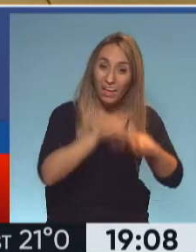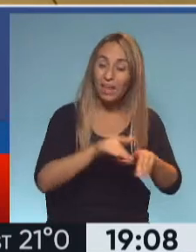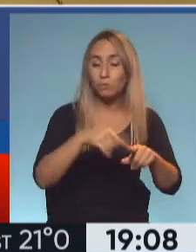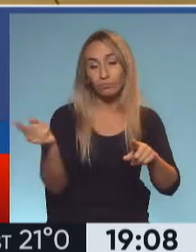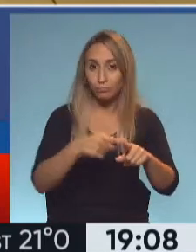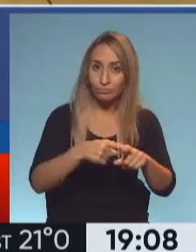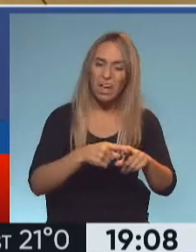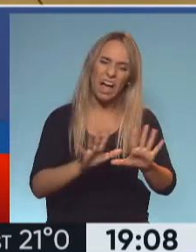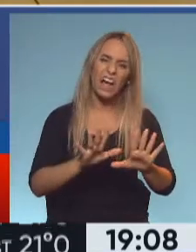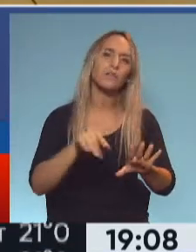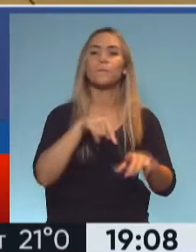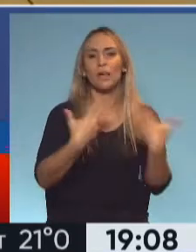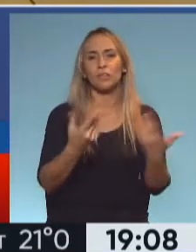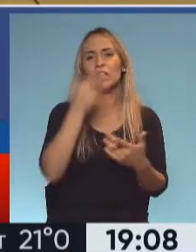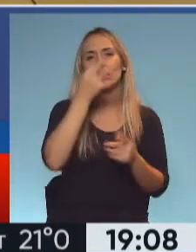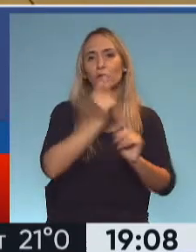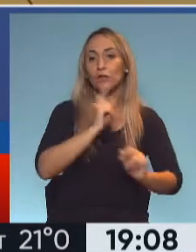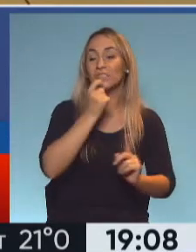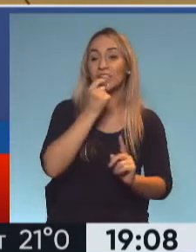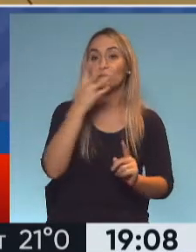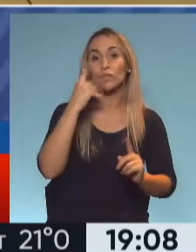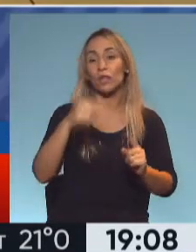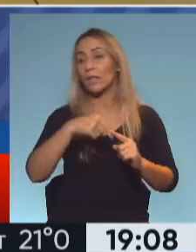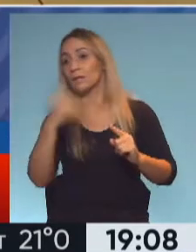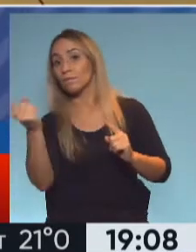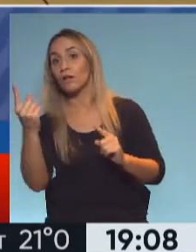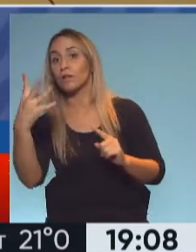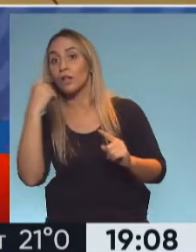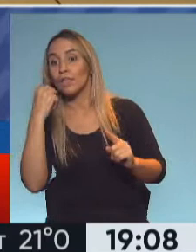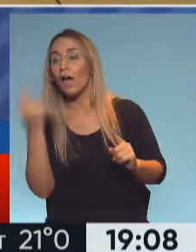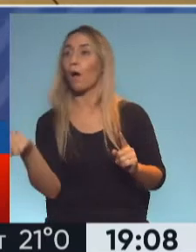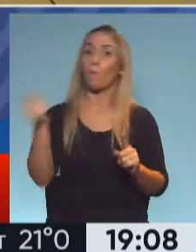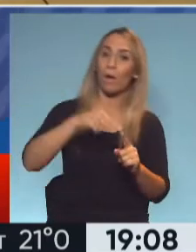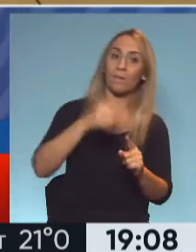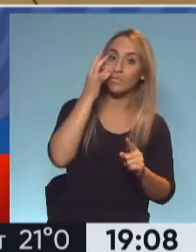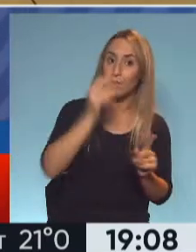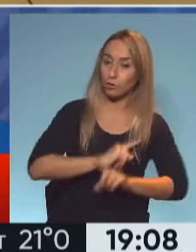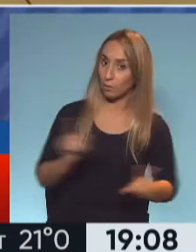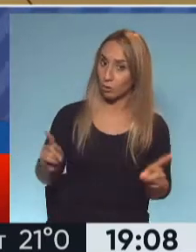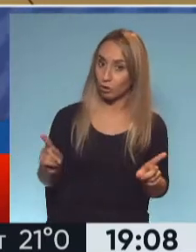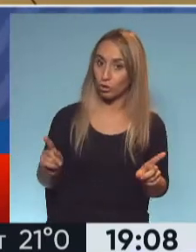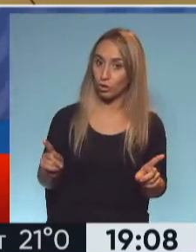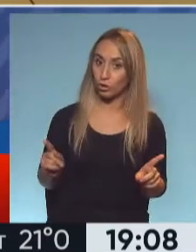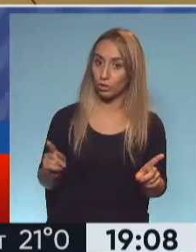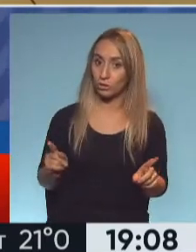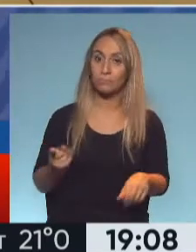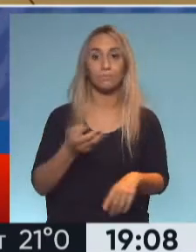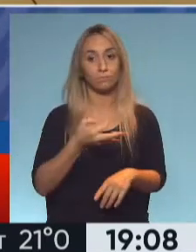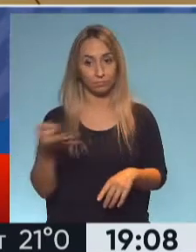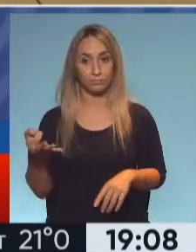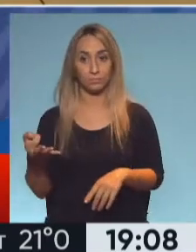estuviste menos de cuatro días afuera, Gabriel, ya lo debés saber, tampoco te hisopan. Sí, ¿sabés qué?